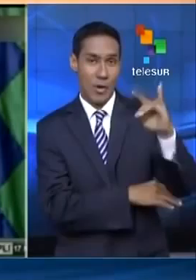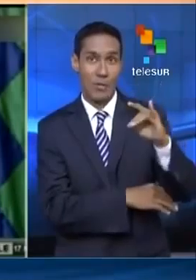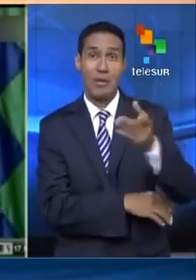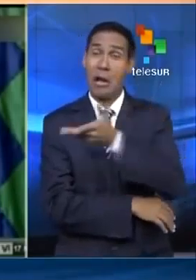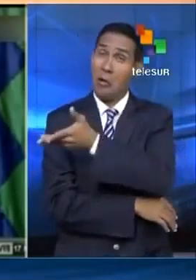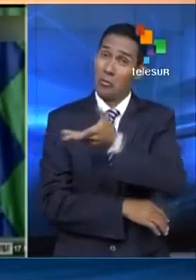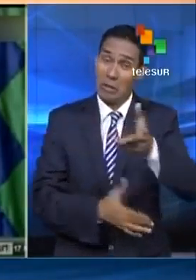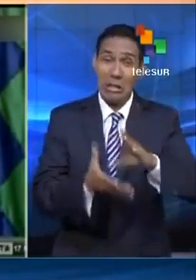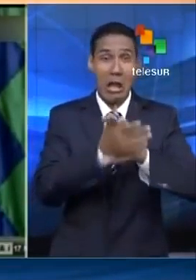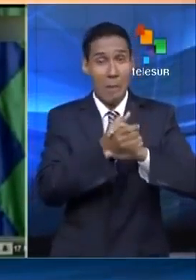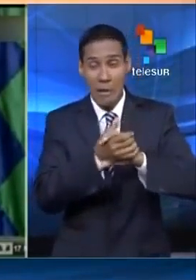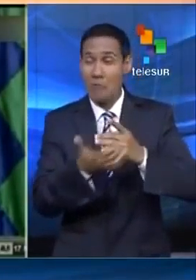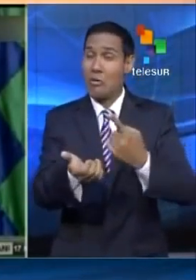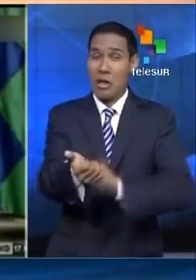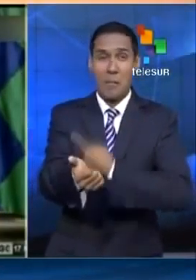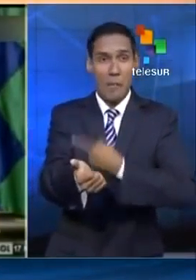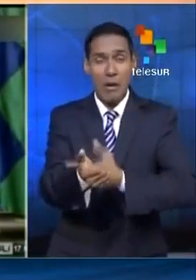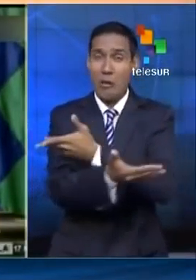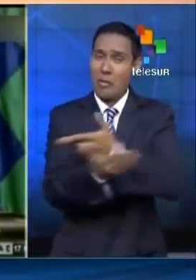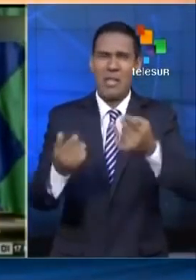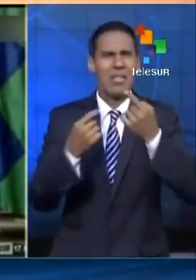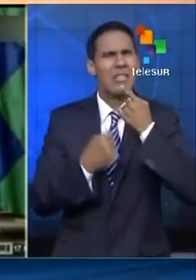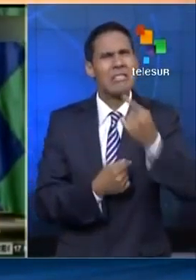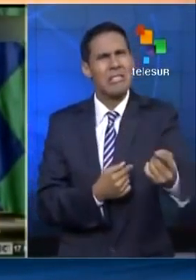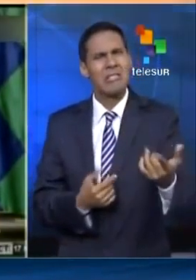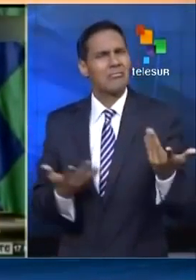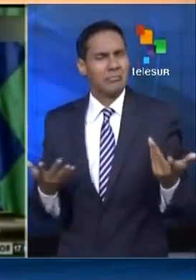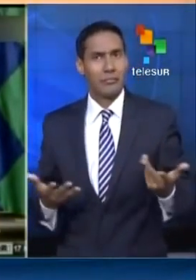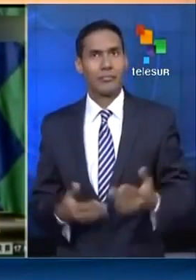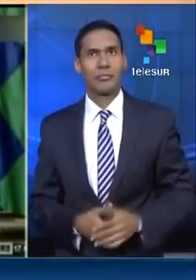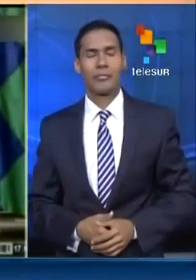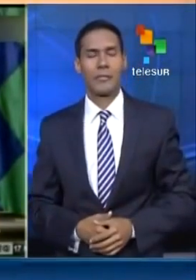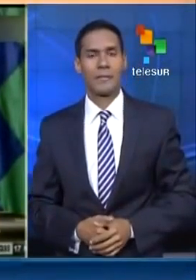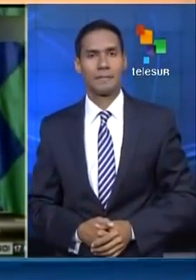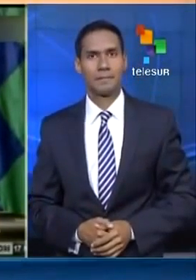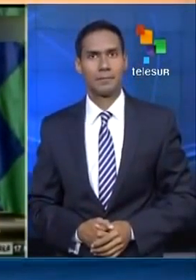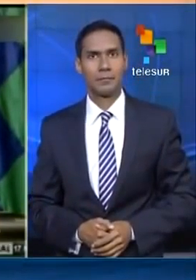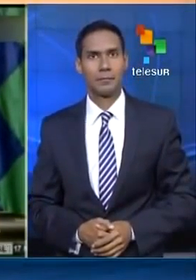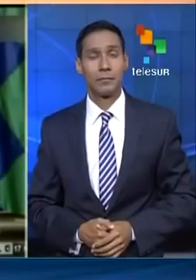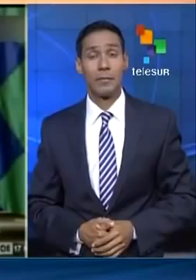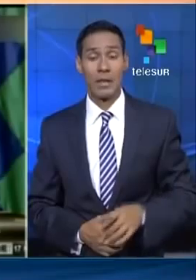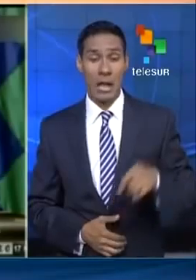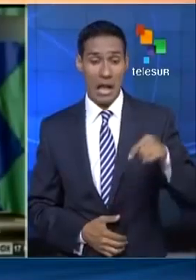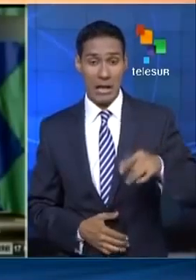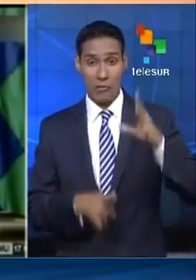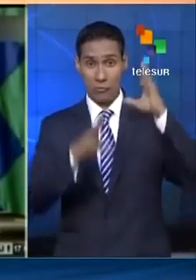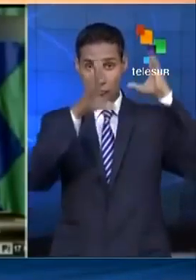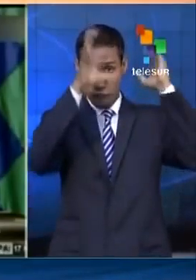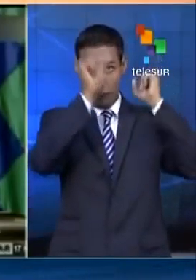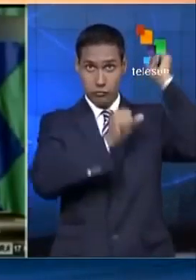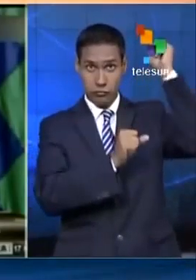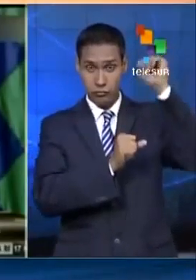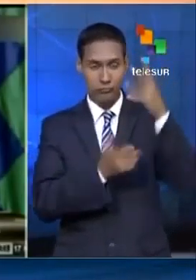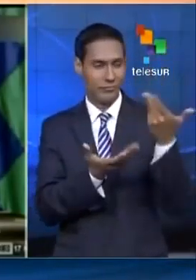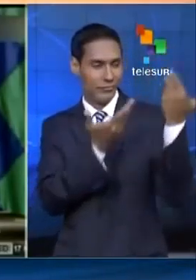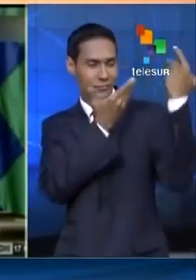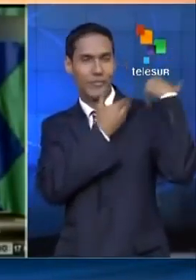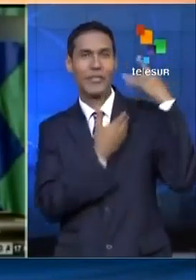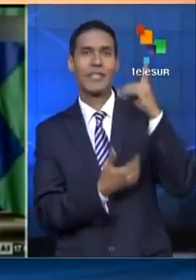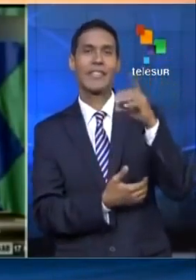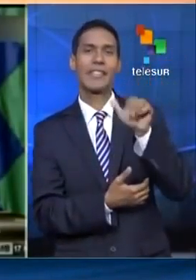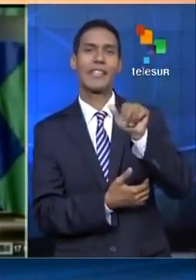decirles, hermanas y hermanos, se ha previsto por recomendaciones desde la Cancillería, especialmente el hermano David Choquebanca,